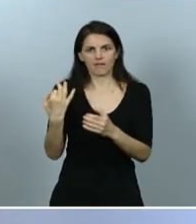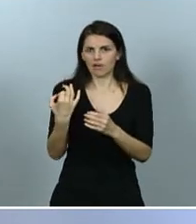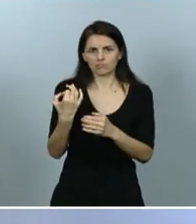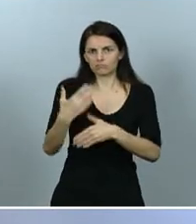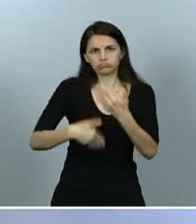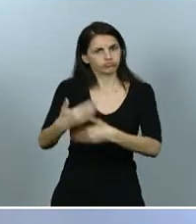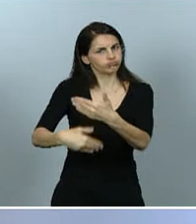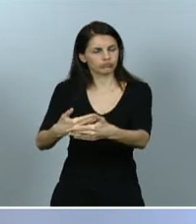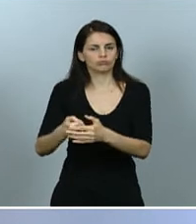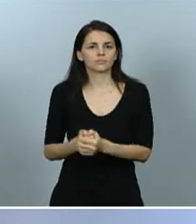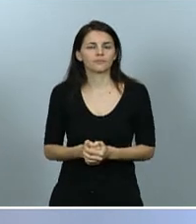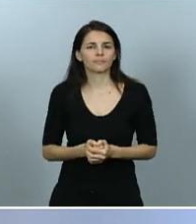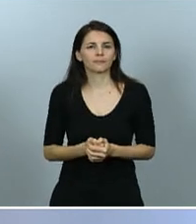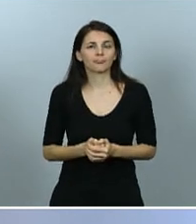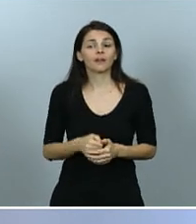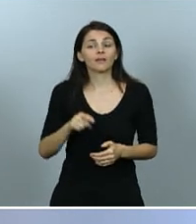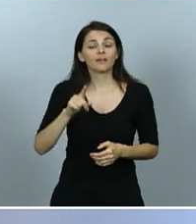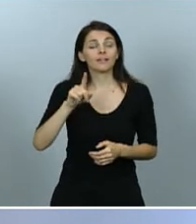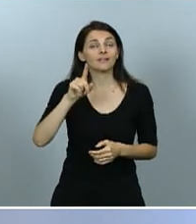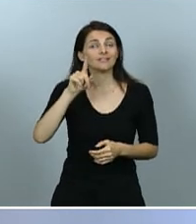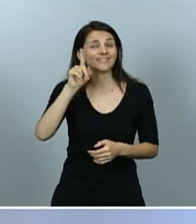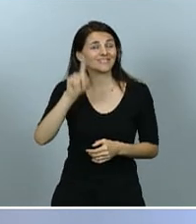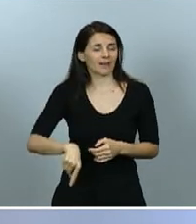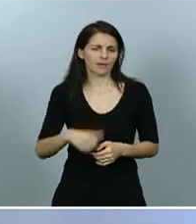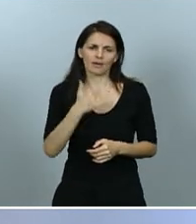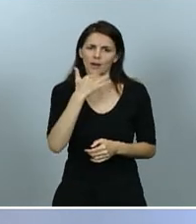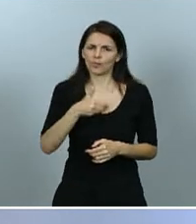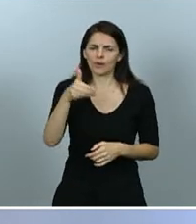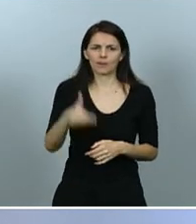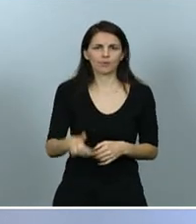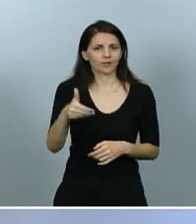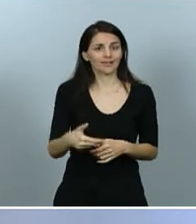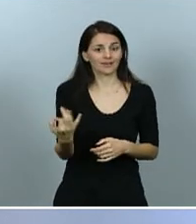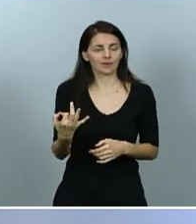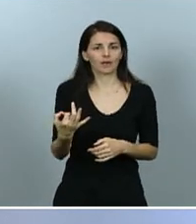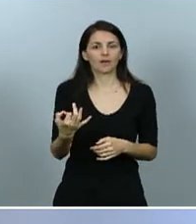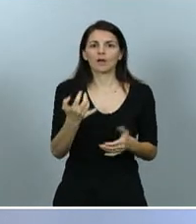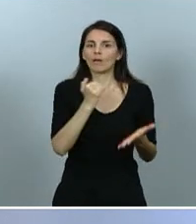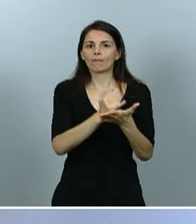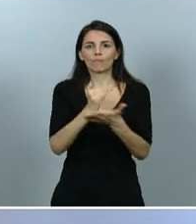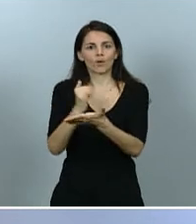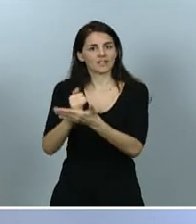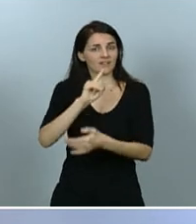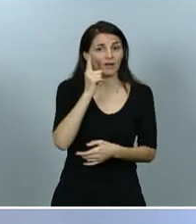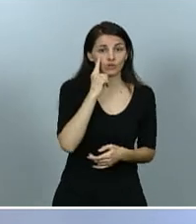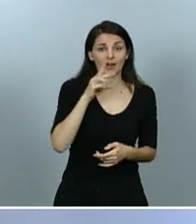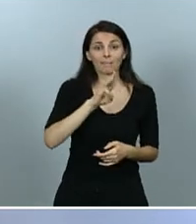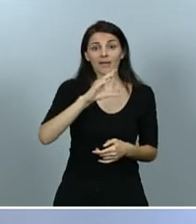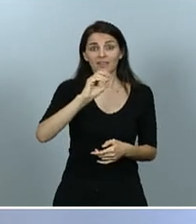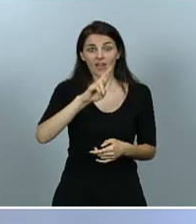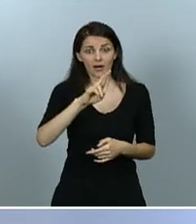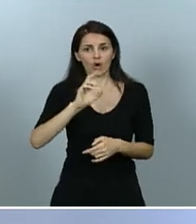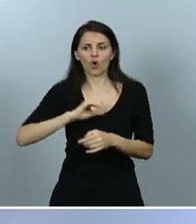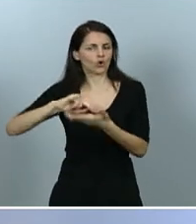el énfasis necesario en el hecho de que se tienen que realizar pruebas diagnósticas por PCR o otra técnica de